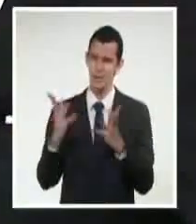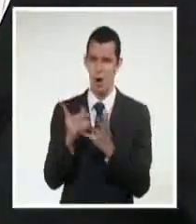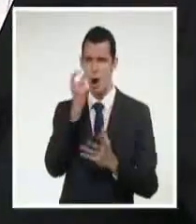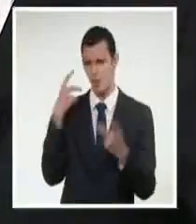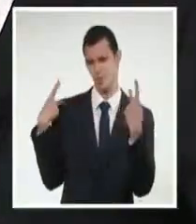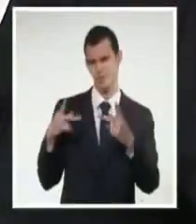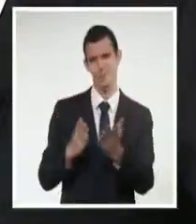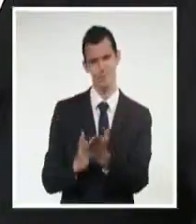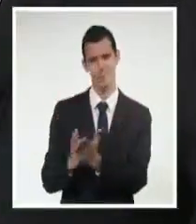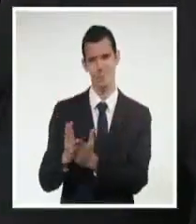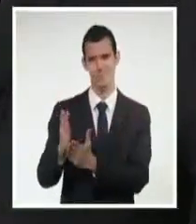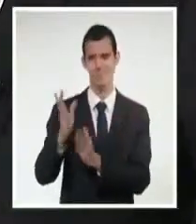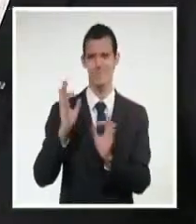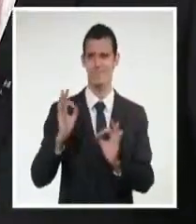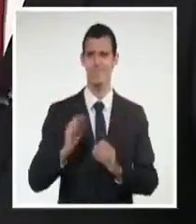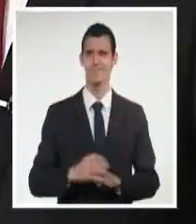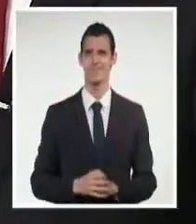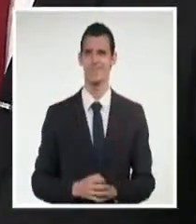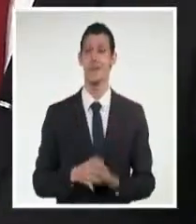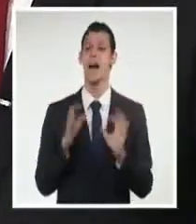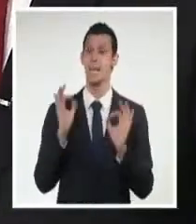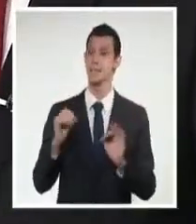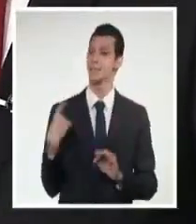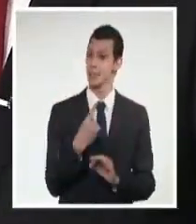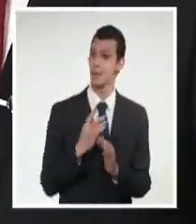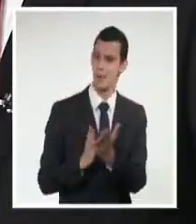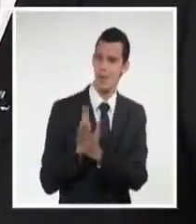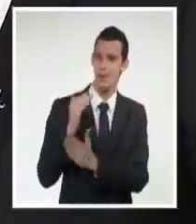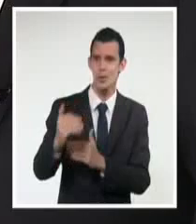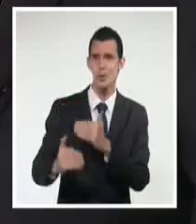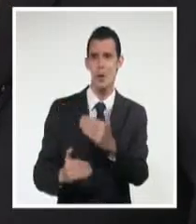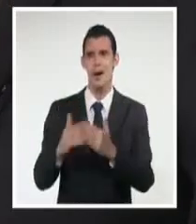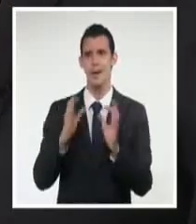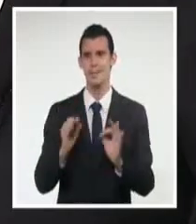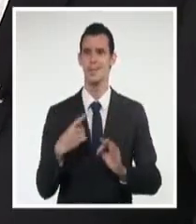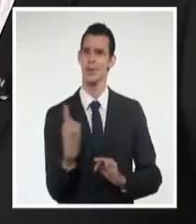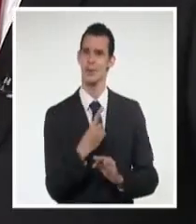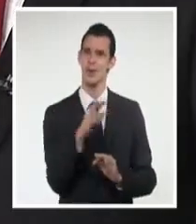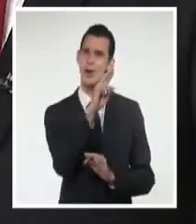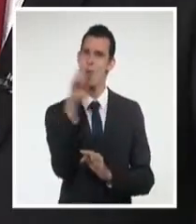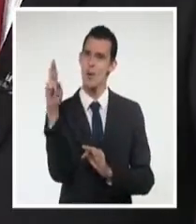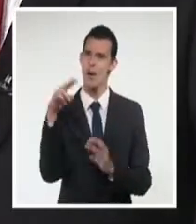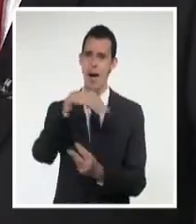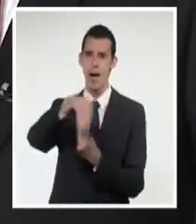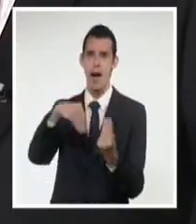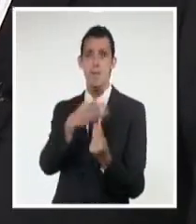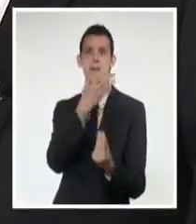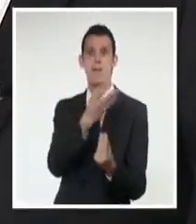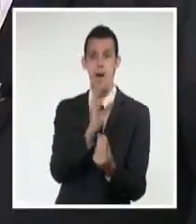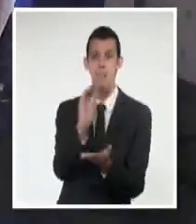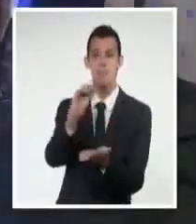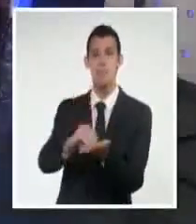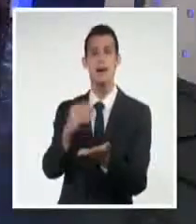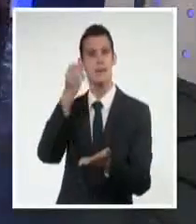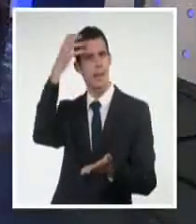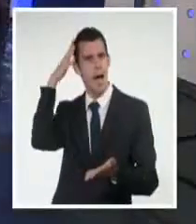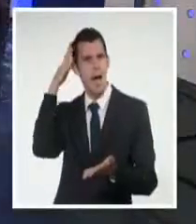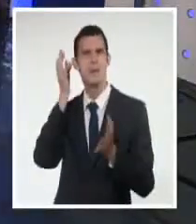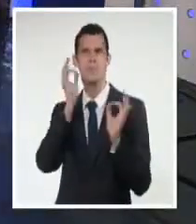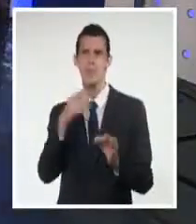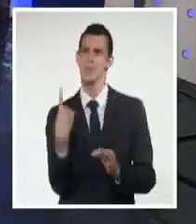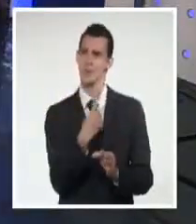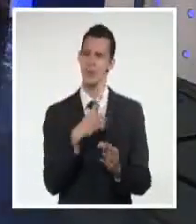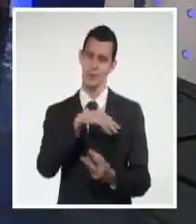Gracias, Rey. La generación de la continuidad, ¿verdad? Sí. Somos continuidad, y usted, desde vía remota, también nos va a estar